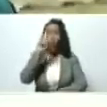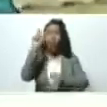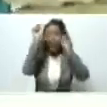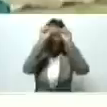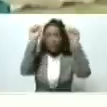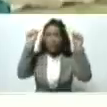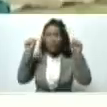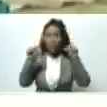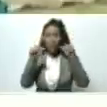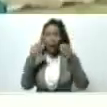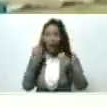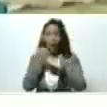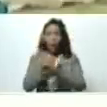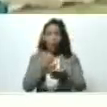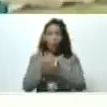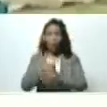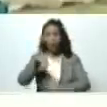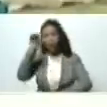enfermo